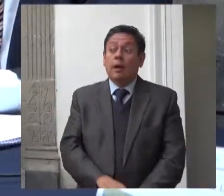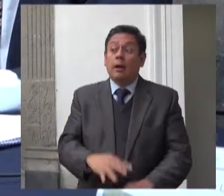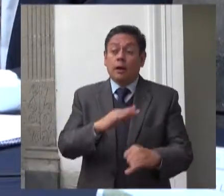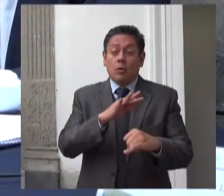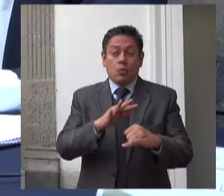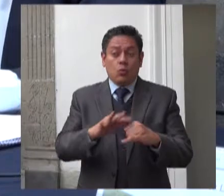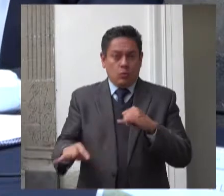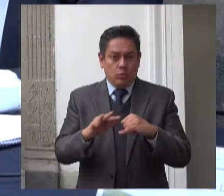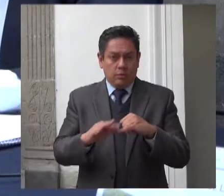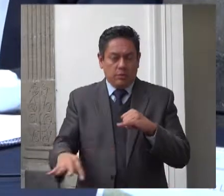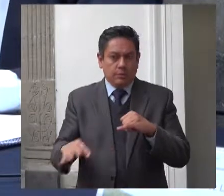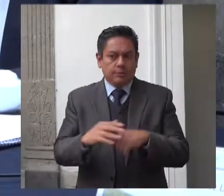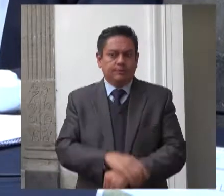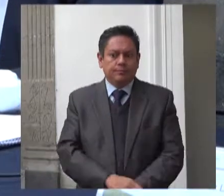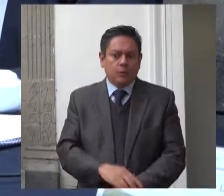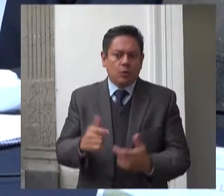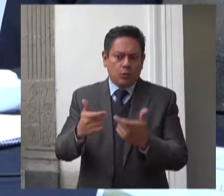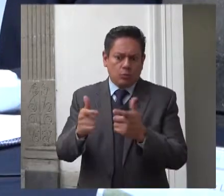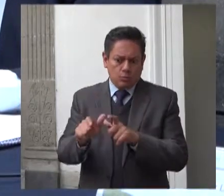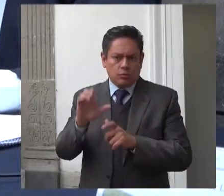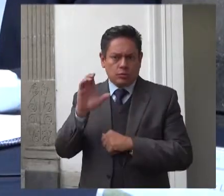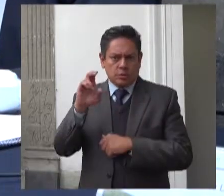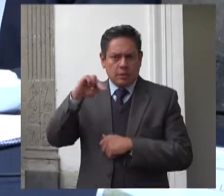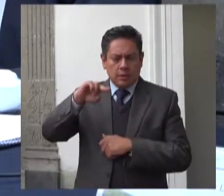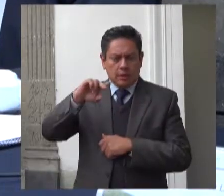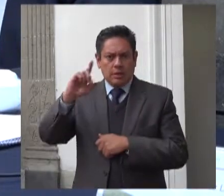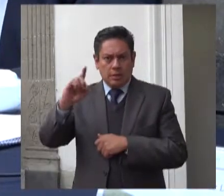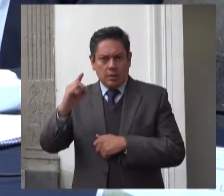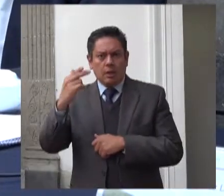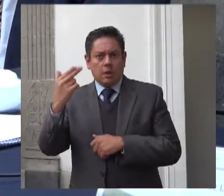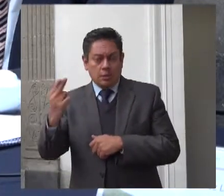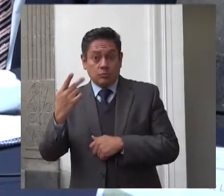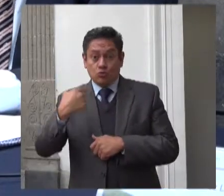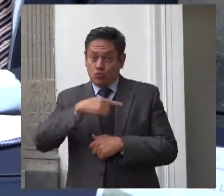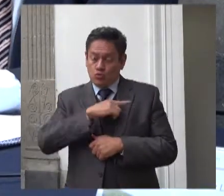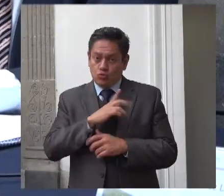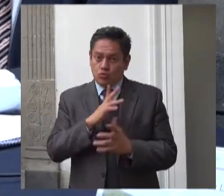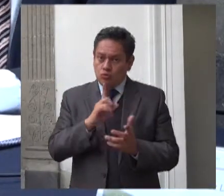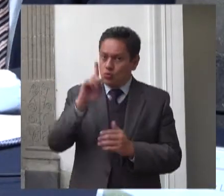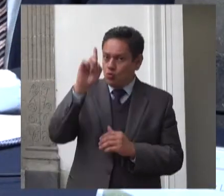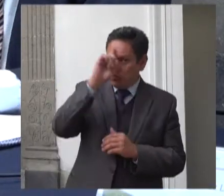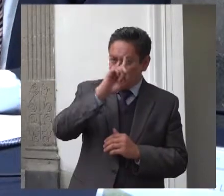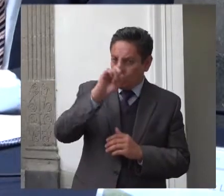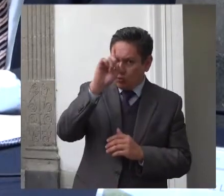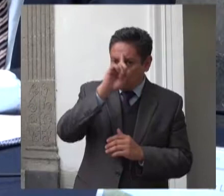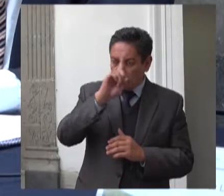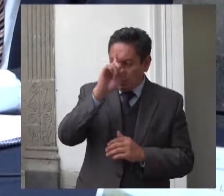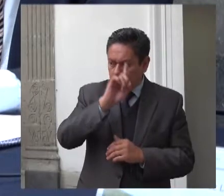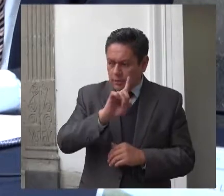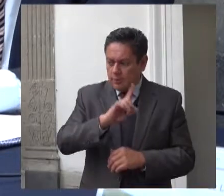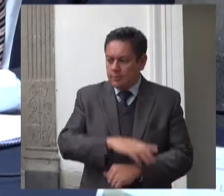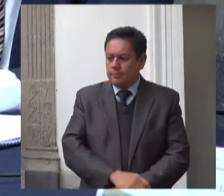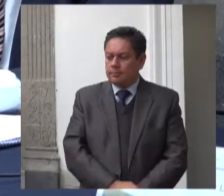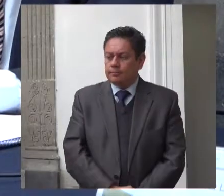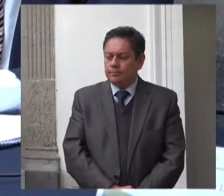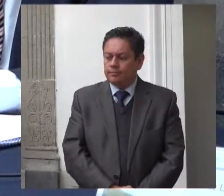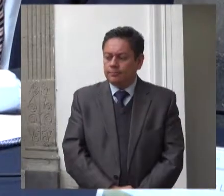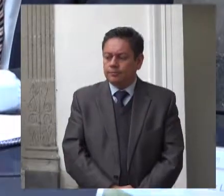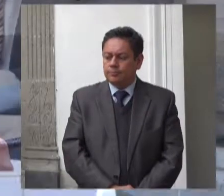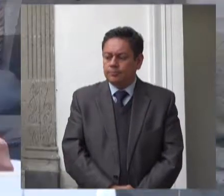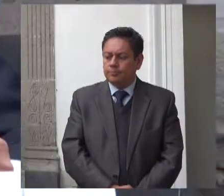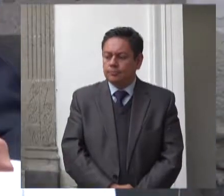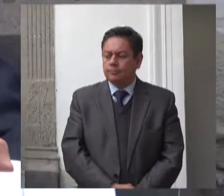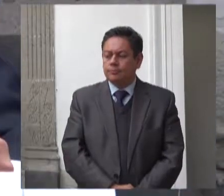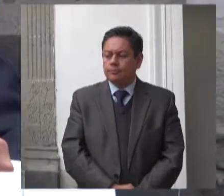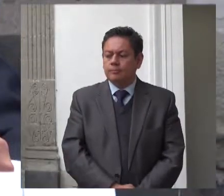nacional de los derechos humanos reitera lo siguiente primero al ratificar la